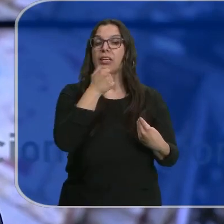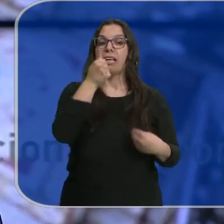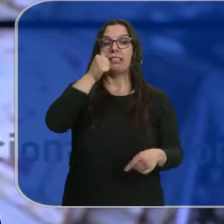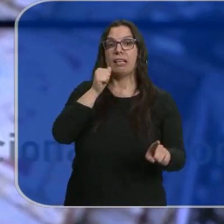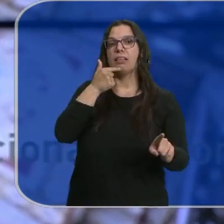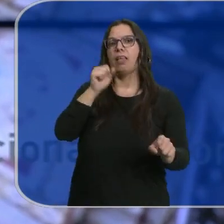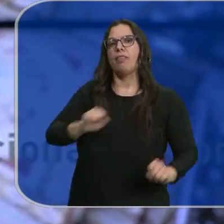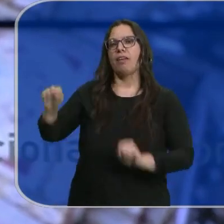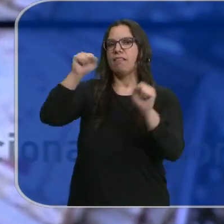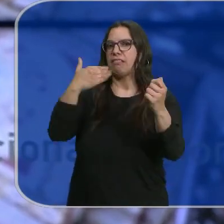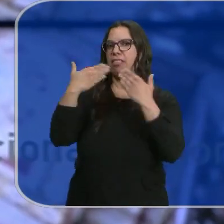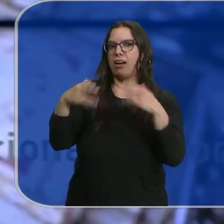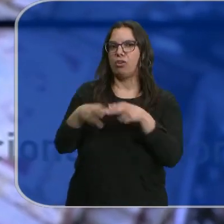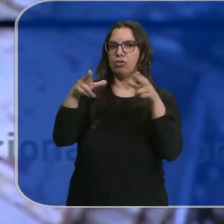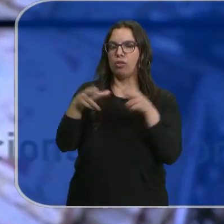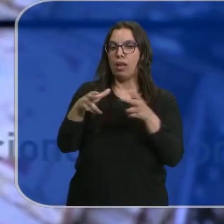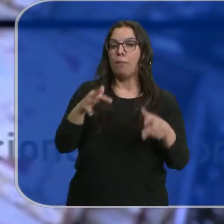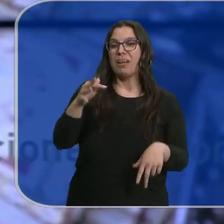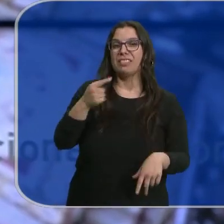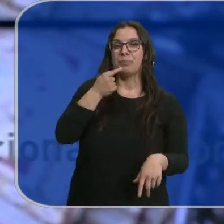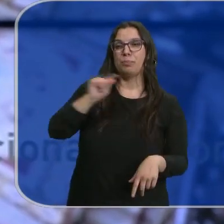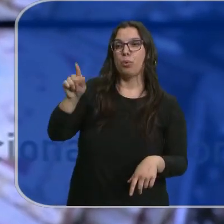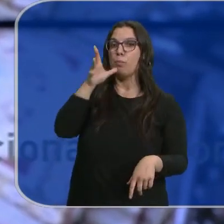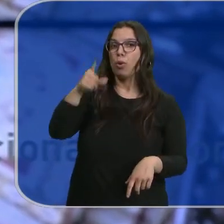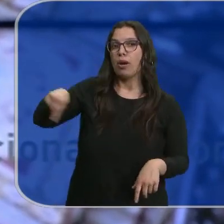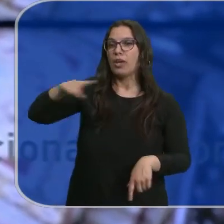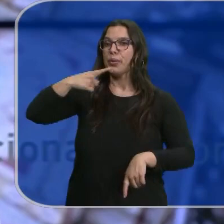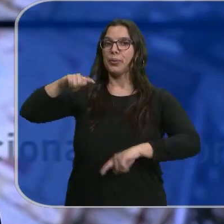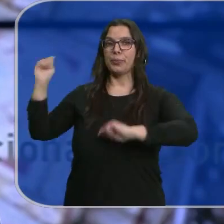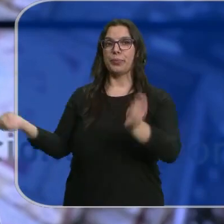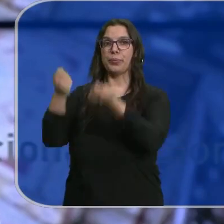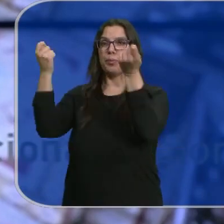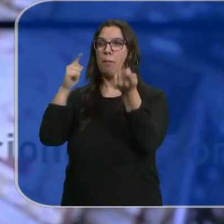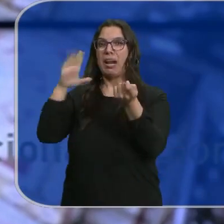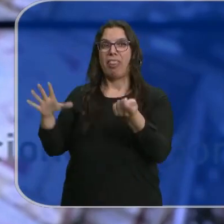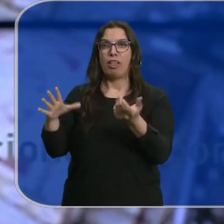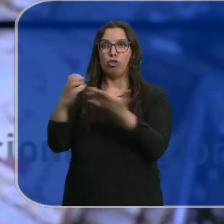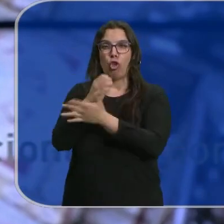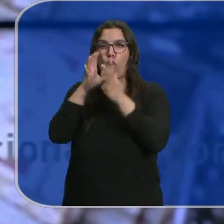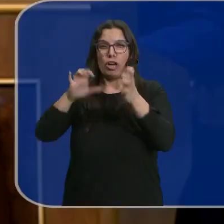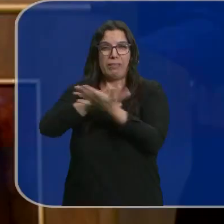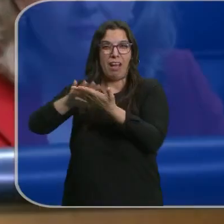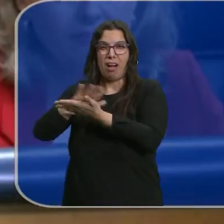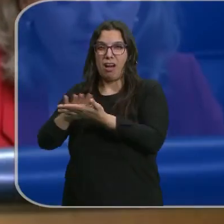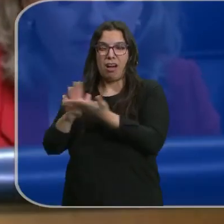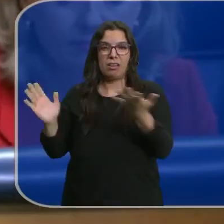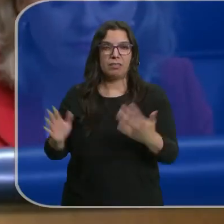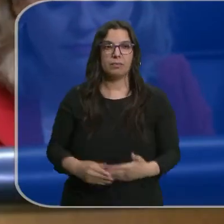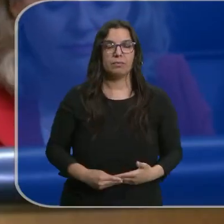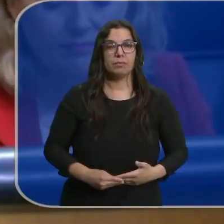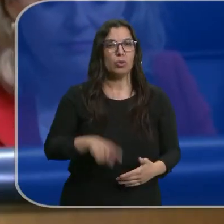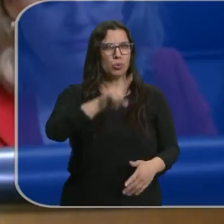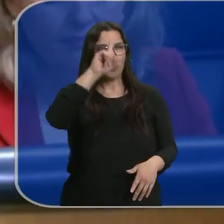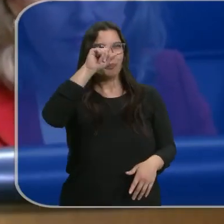escuda en la defensa del diálogo social y critica a los populares porque anuncian, dice, el apocalipsis. Usted